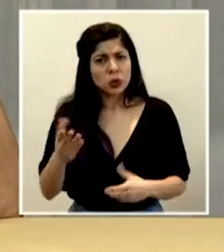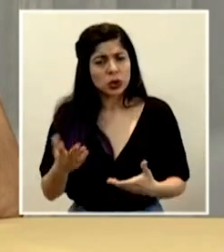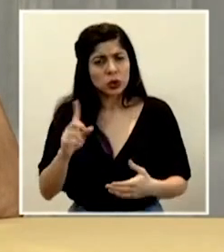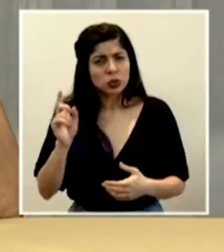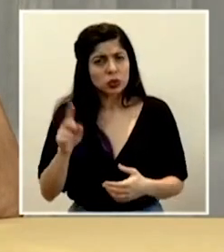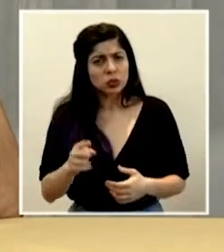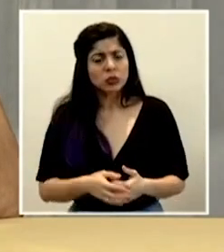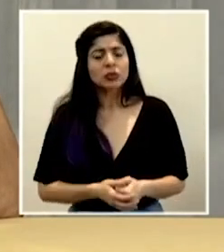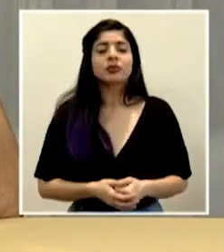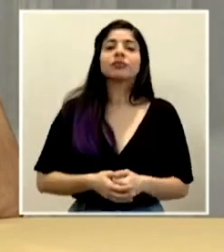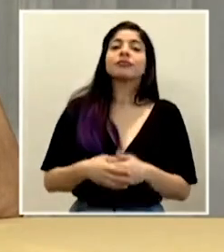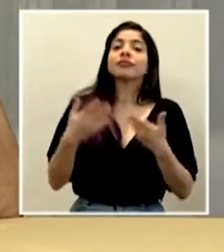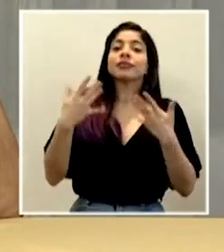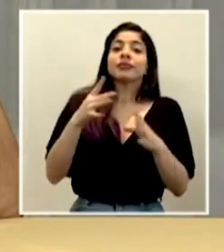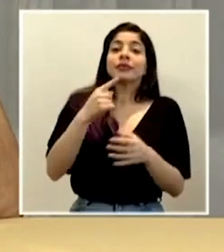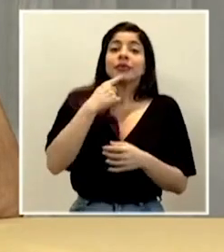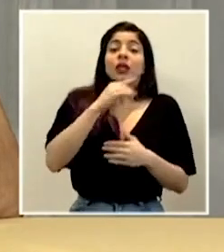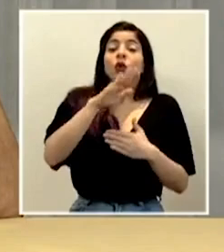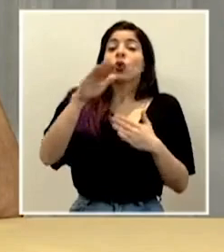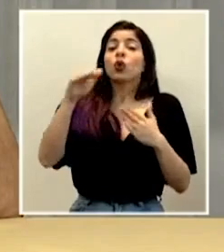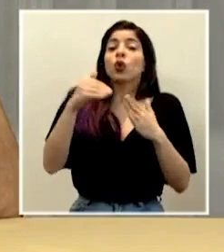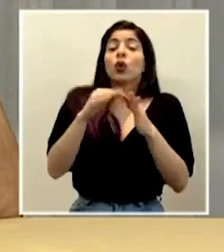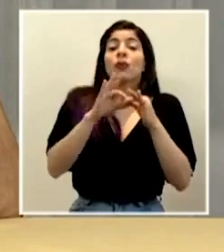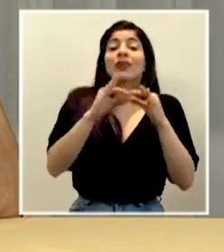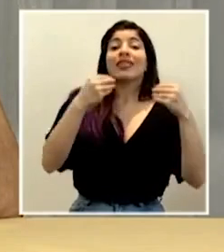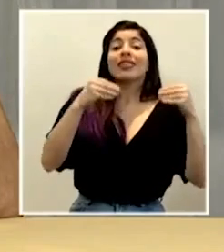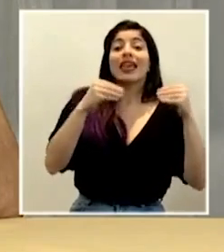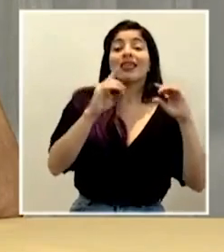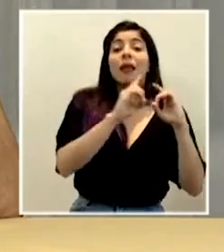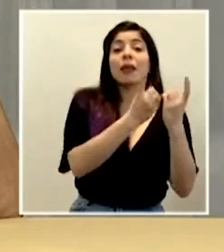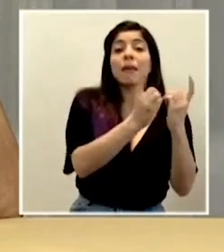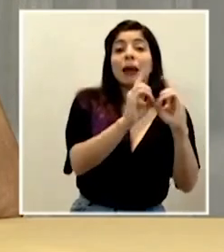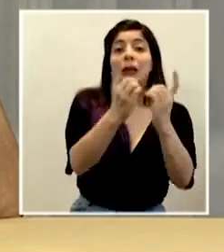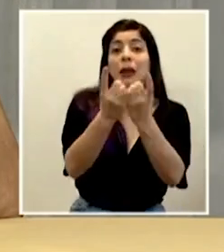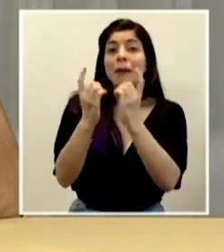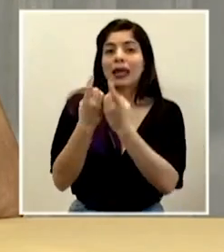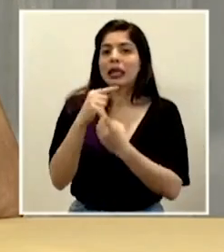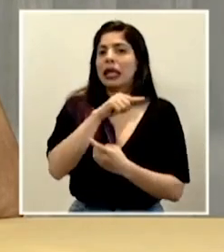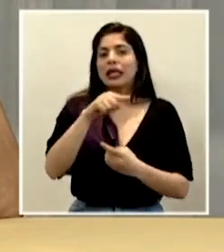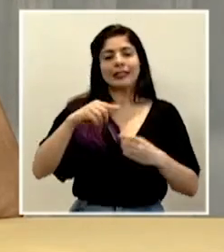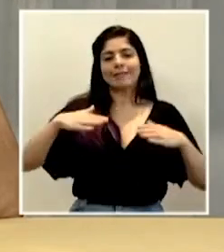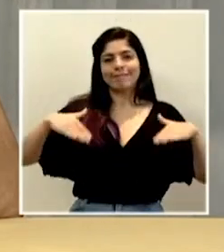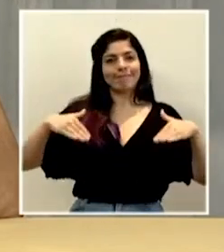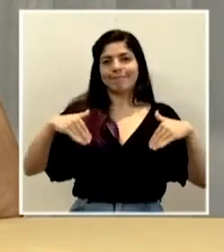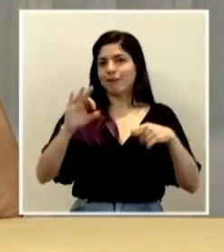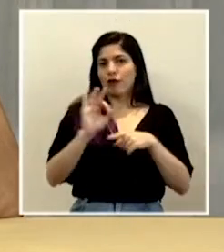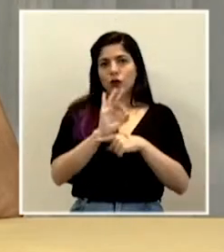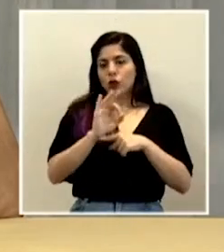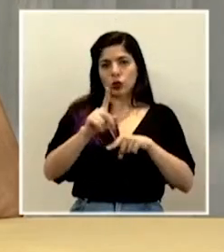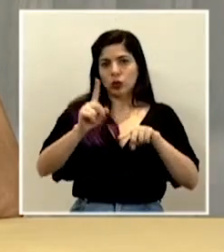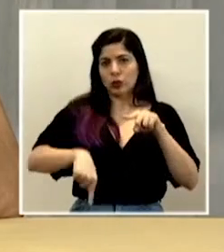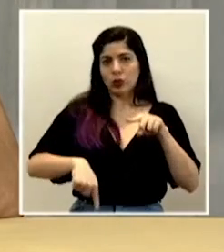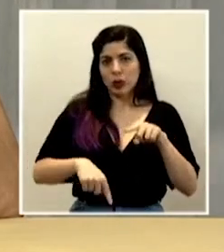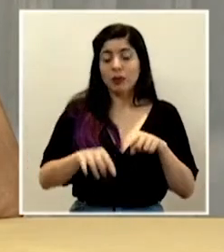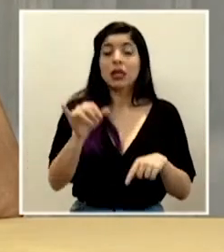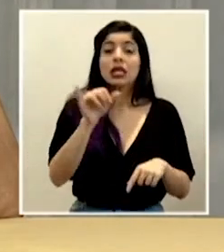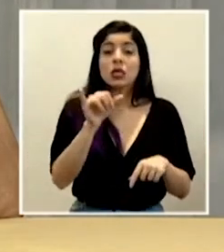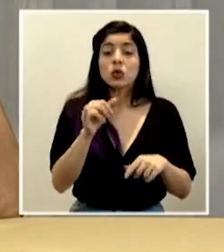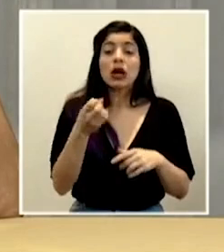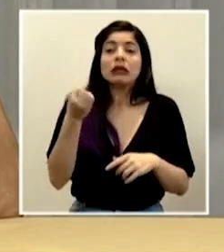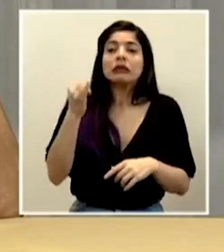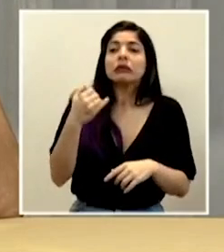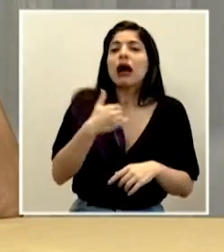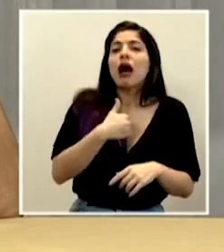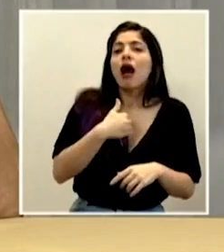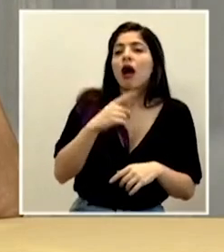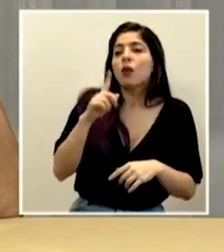Sí, hemos dicho que todo lo que son tiendas por departamentos todavía no es el momento de que estén funcionando. Igual, si tienen una actividad